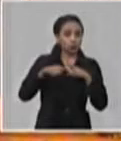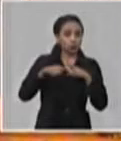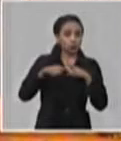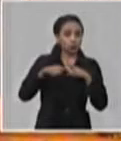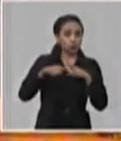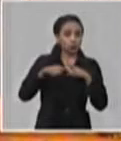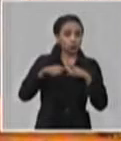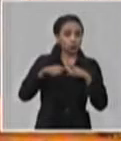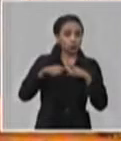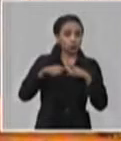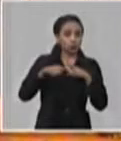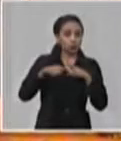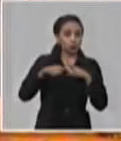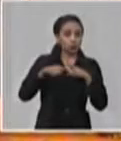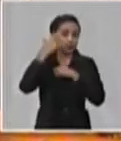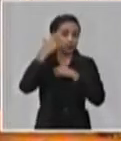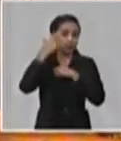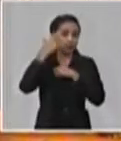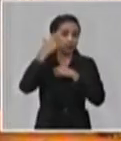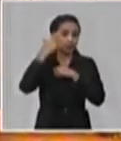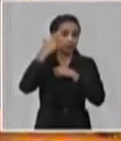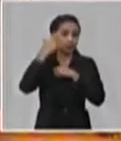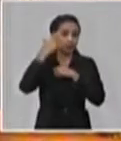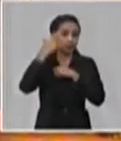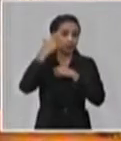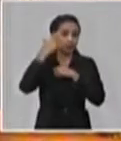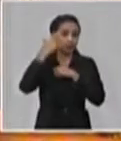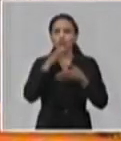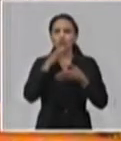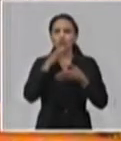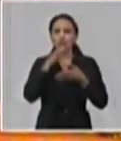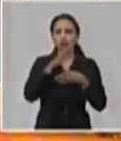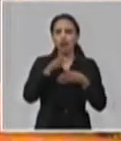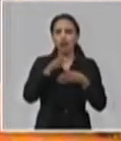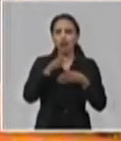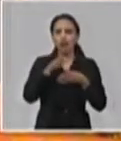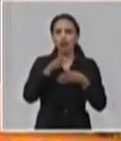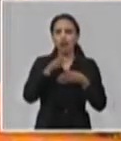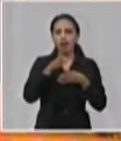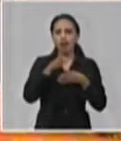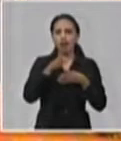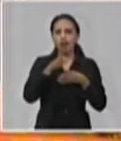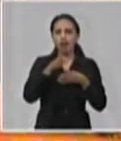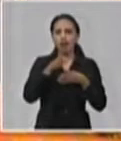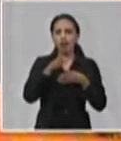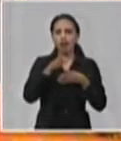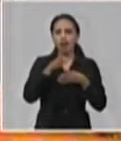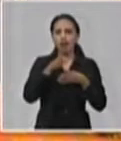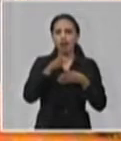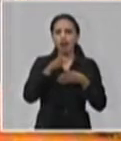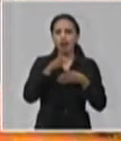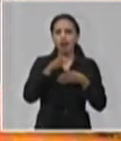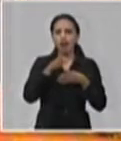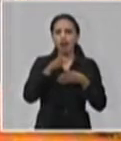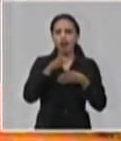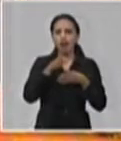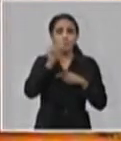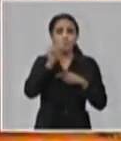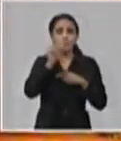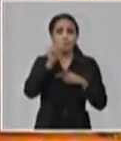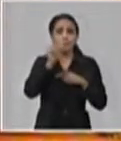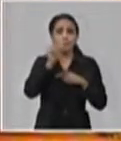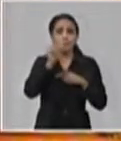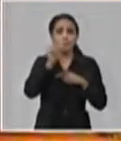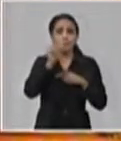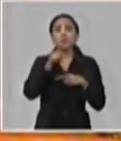está en este lugar, está en este hotel o va para esta casa, que no siempre funciona tan exacto, porque hay personas que dicen que van para un lugar